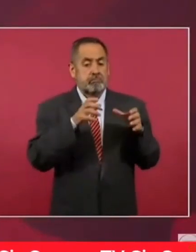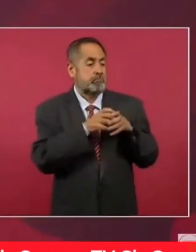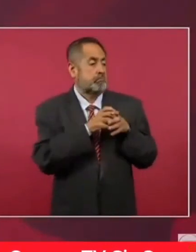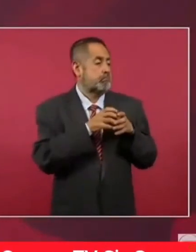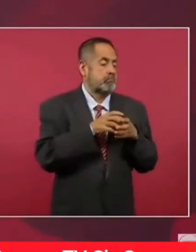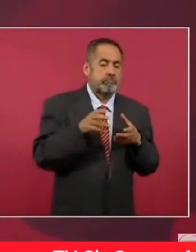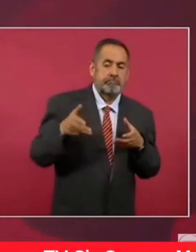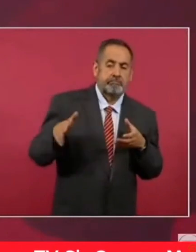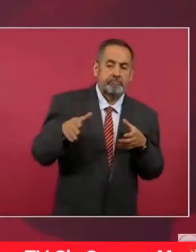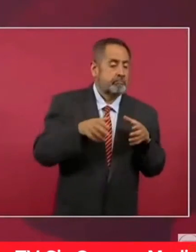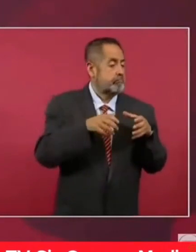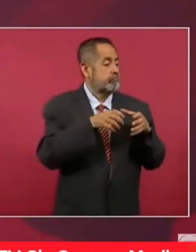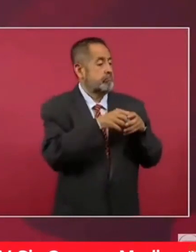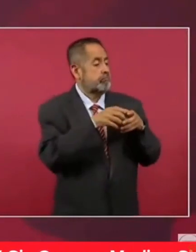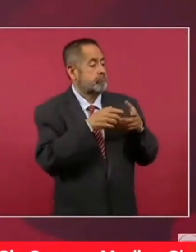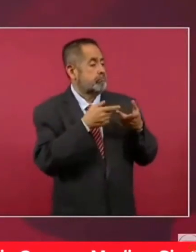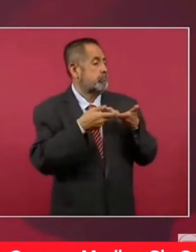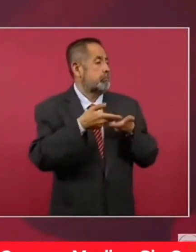en la élite,